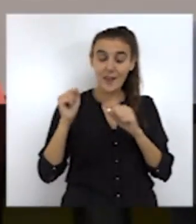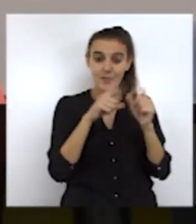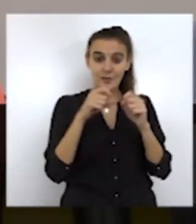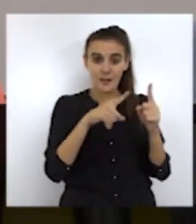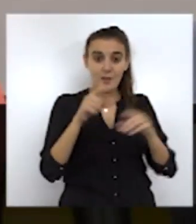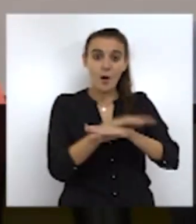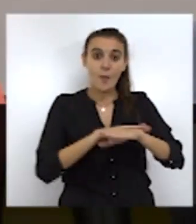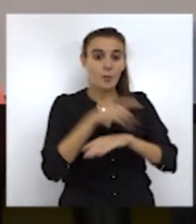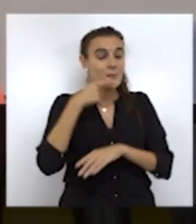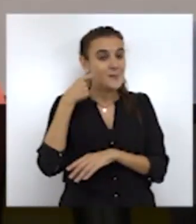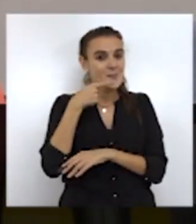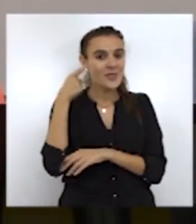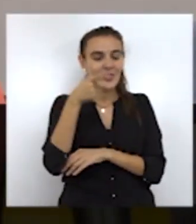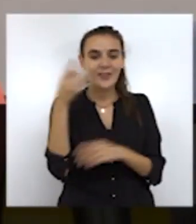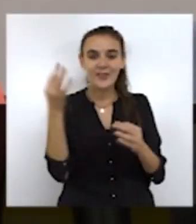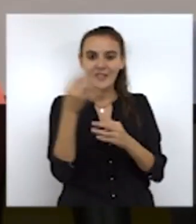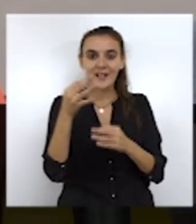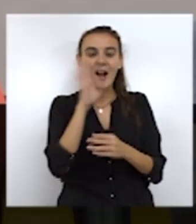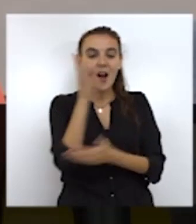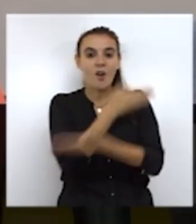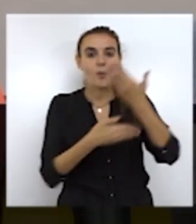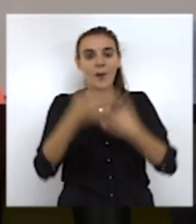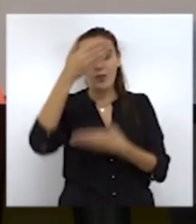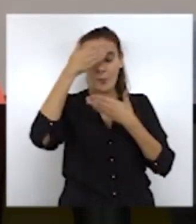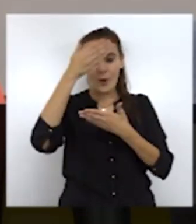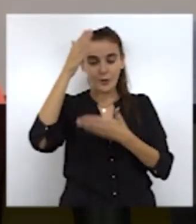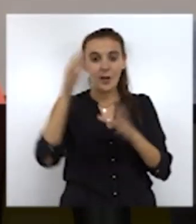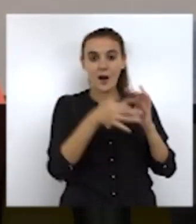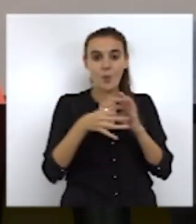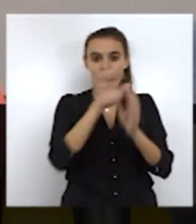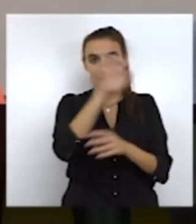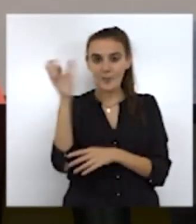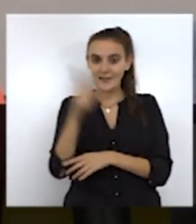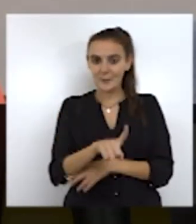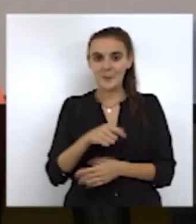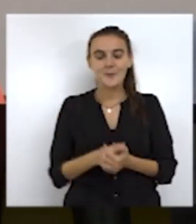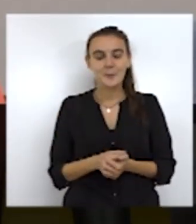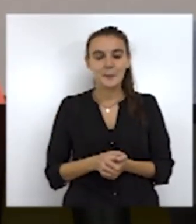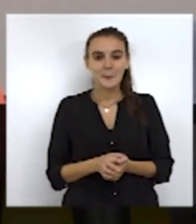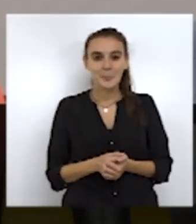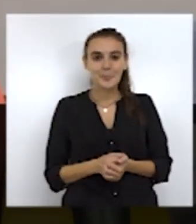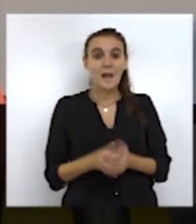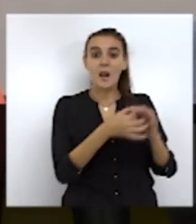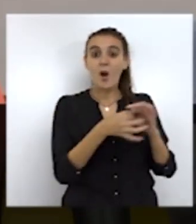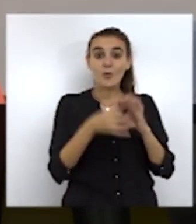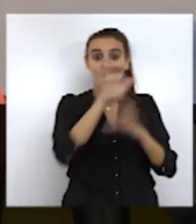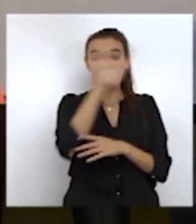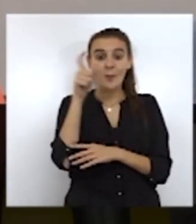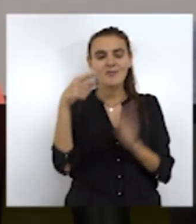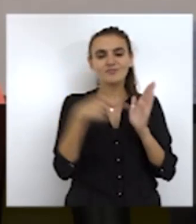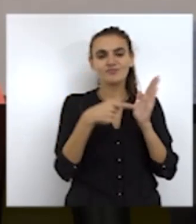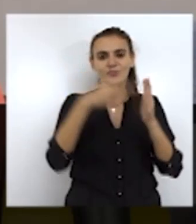para el gobierno de Pedro Sánchez es trasladar esta cooperación con Marruecos a la Unión Europea. Hacer valer en la Unión Europea